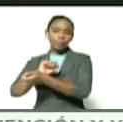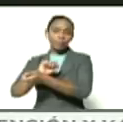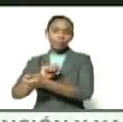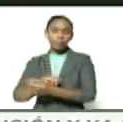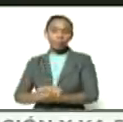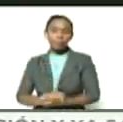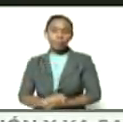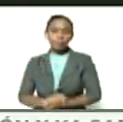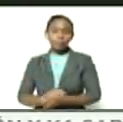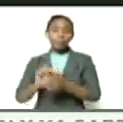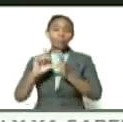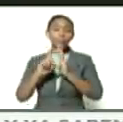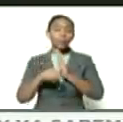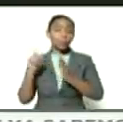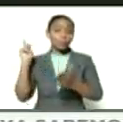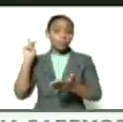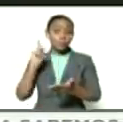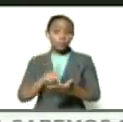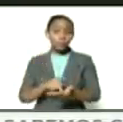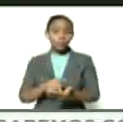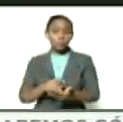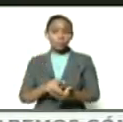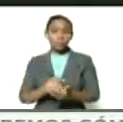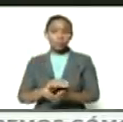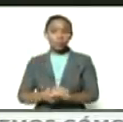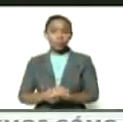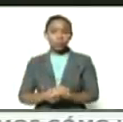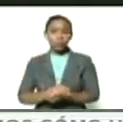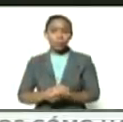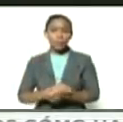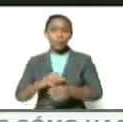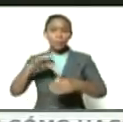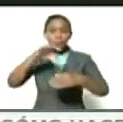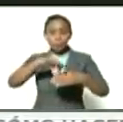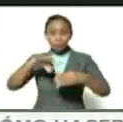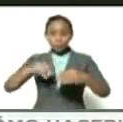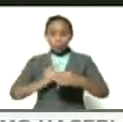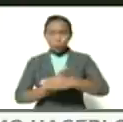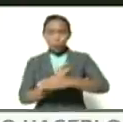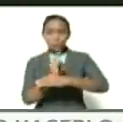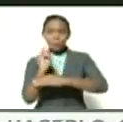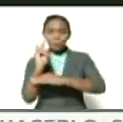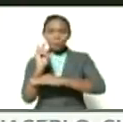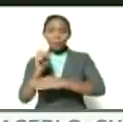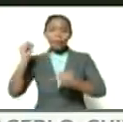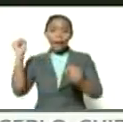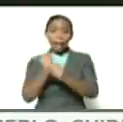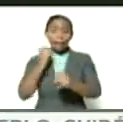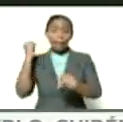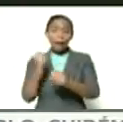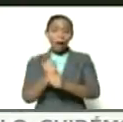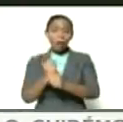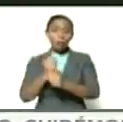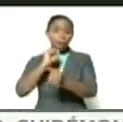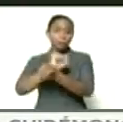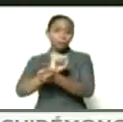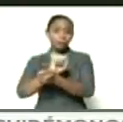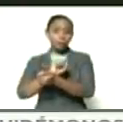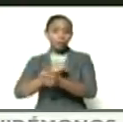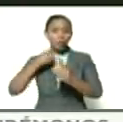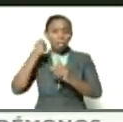y luego llegaron a las plantaciones al trabajo esclavo al